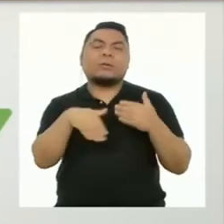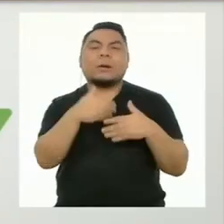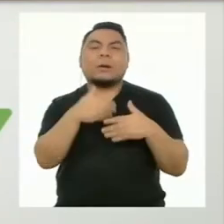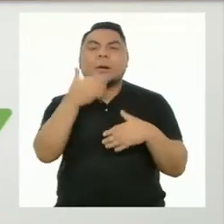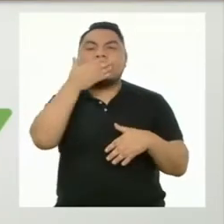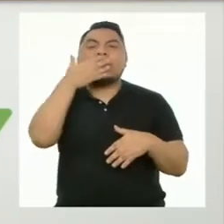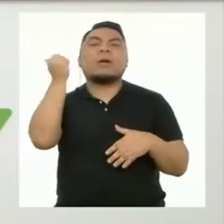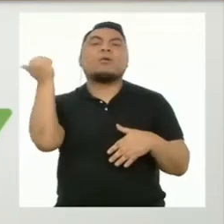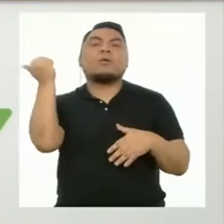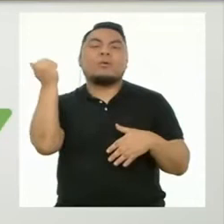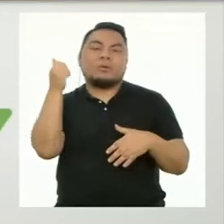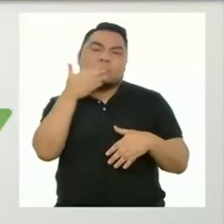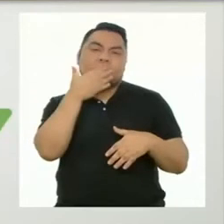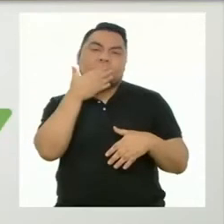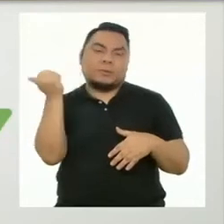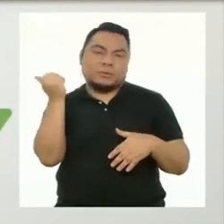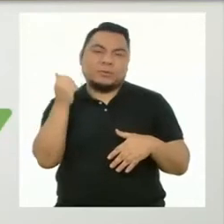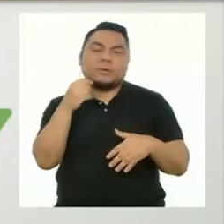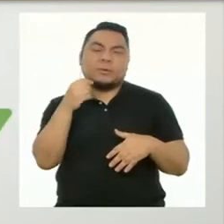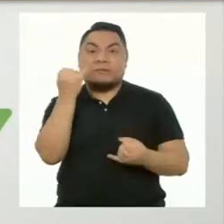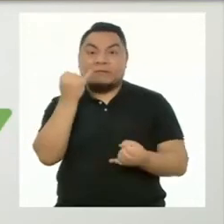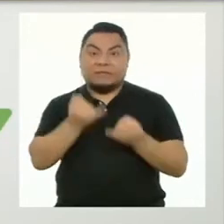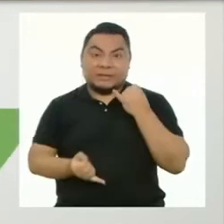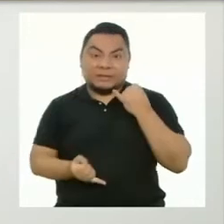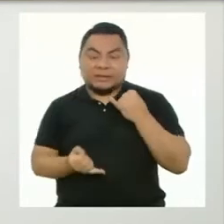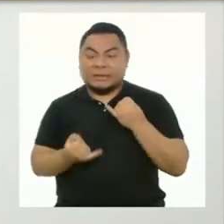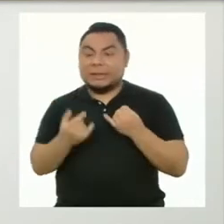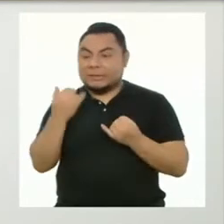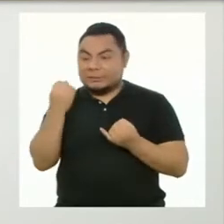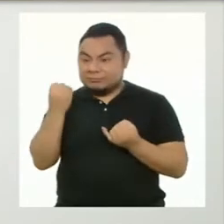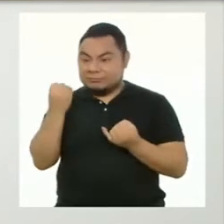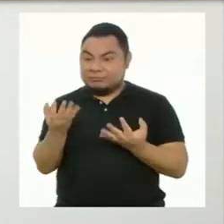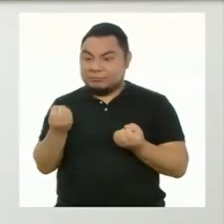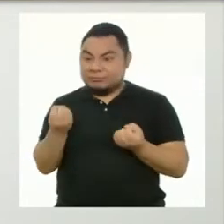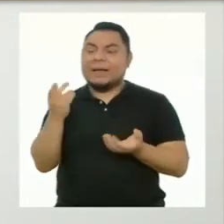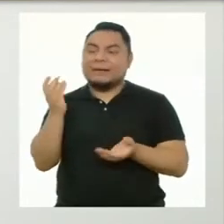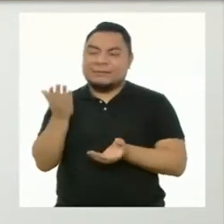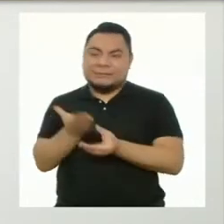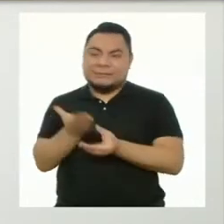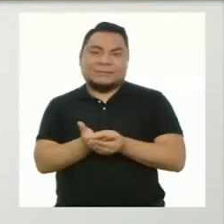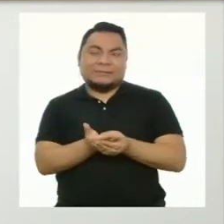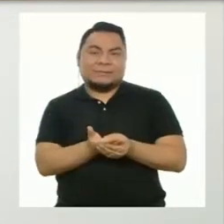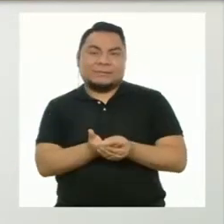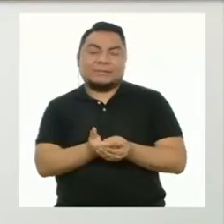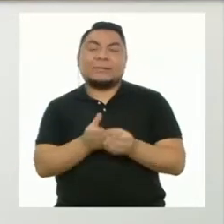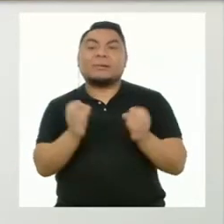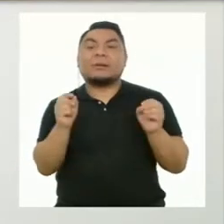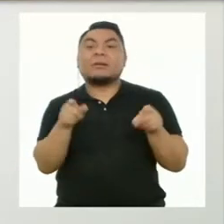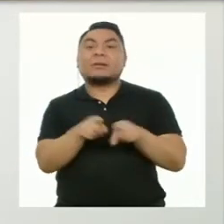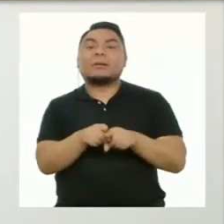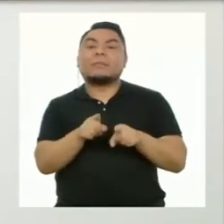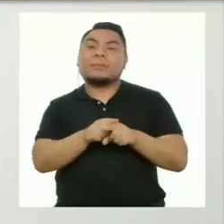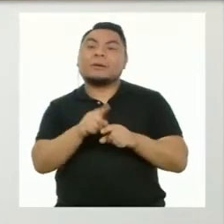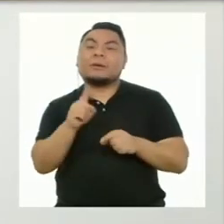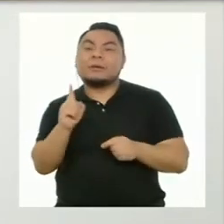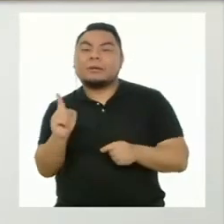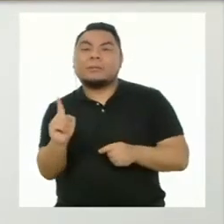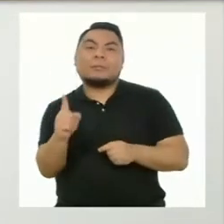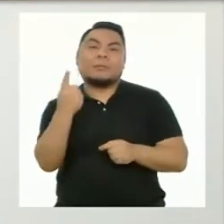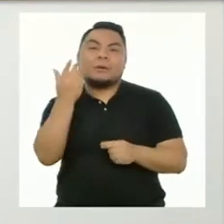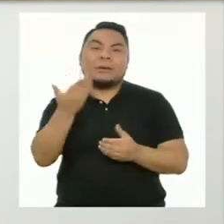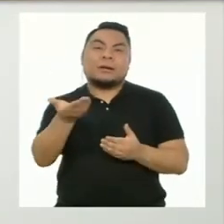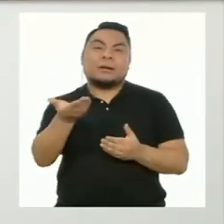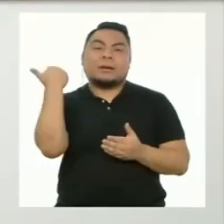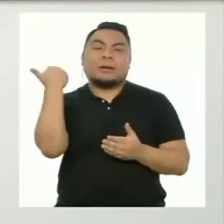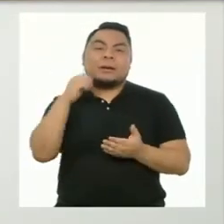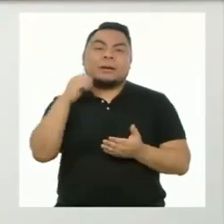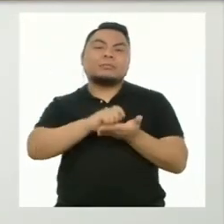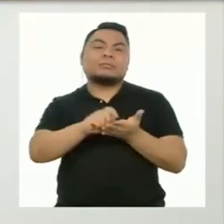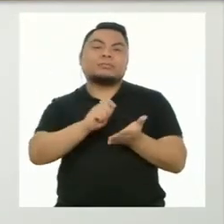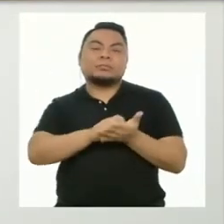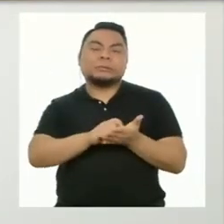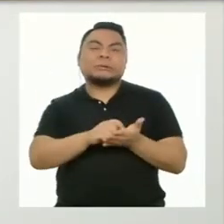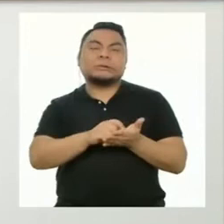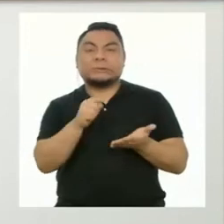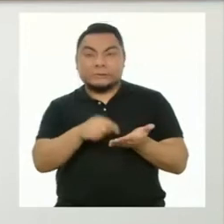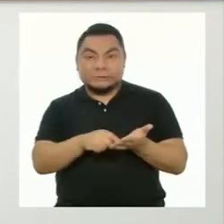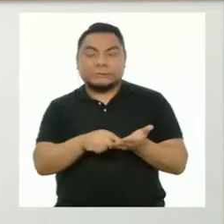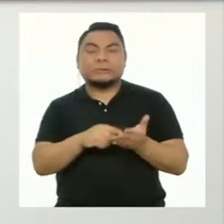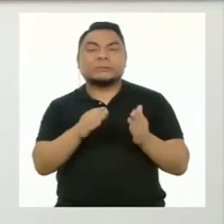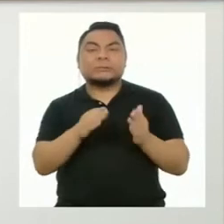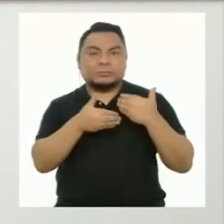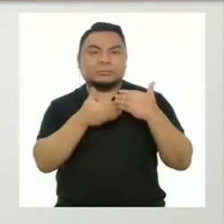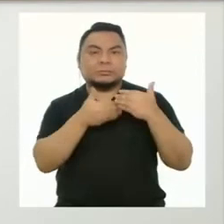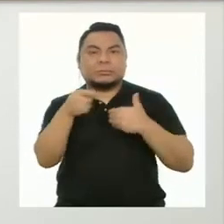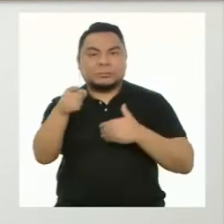mejores productos o los productos finales. Pero también deben estar tus primeras versiones, pues hacerlo de esta manera